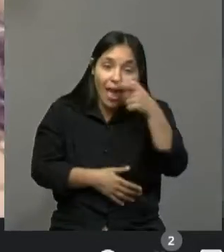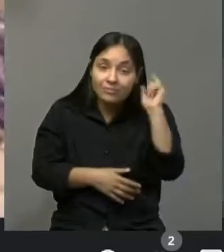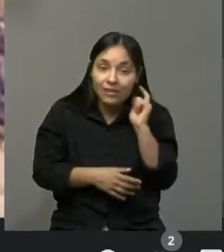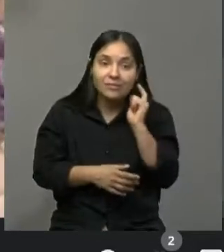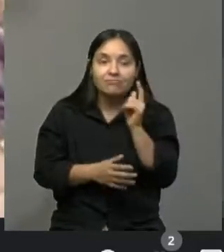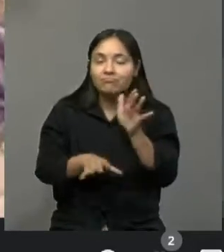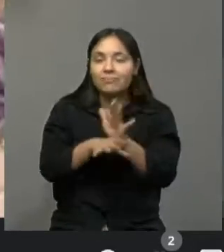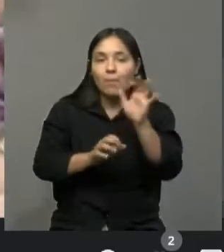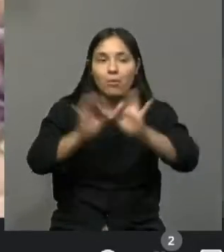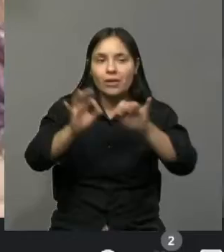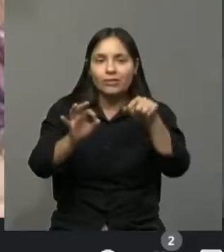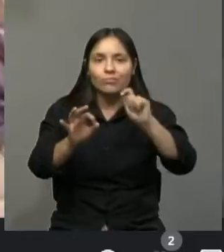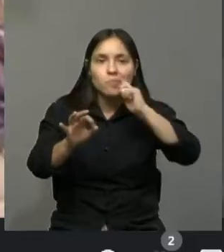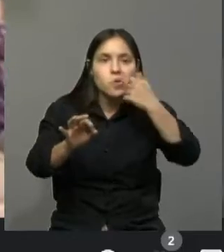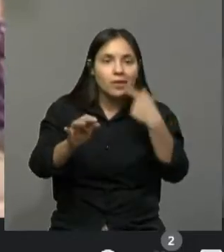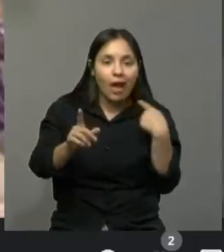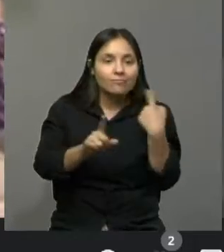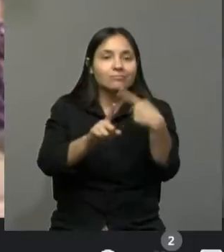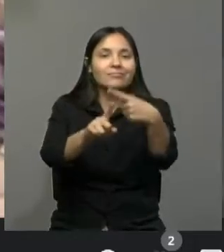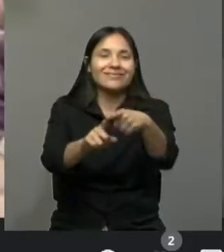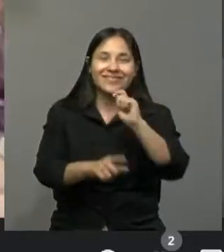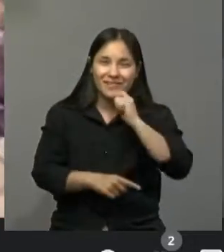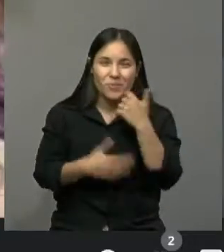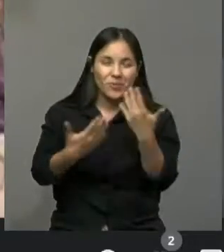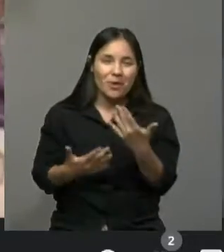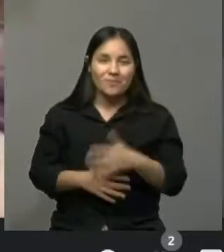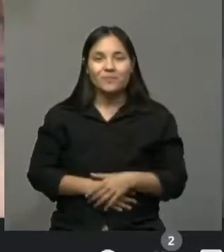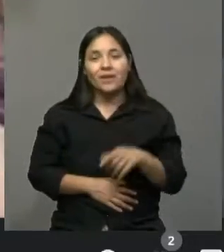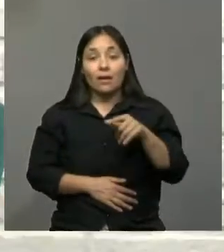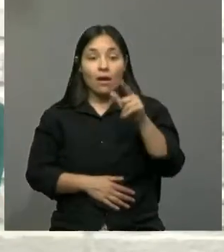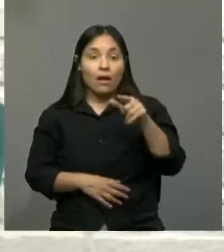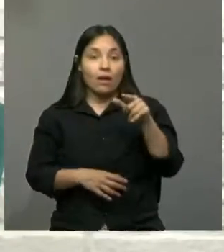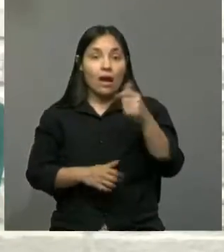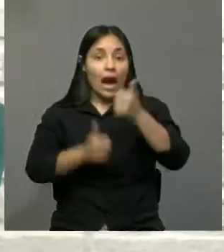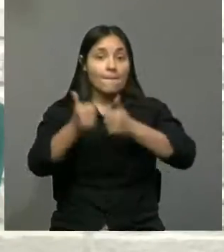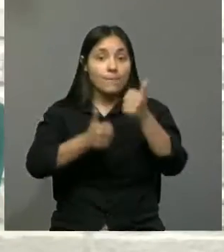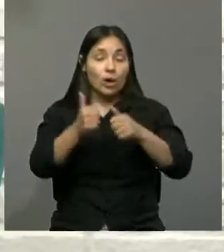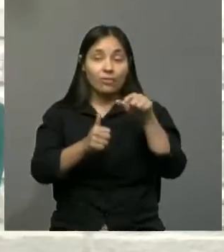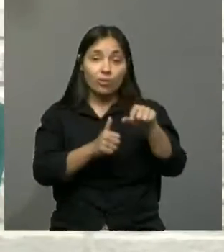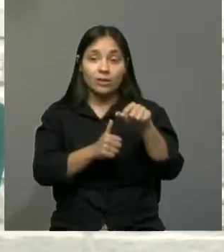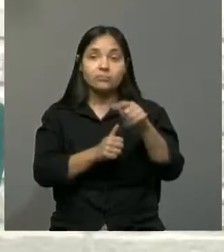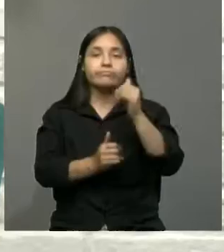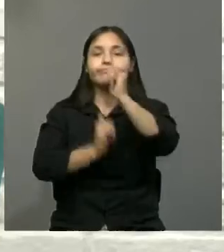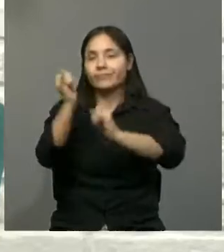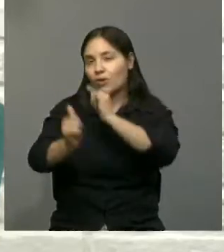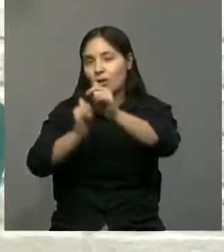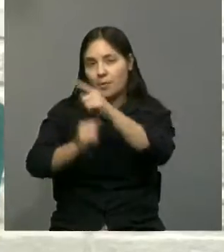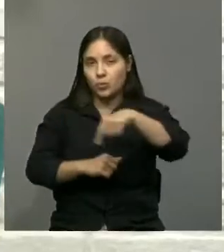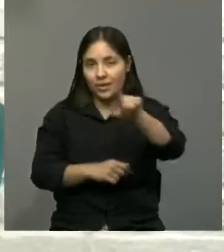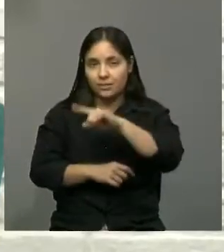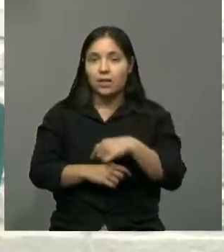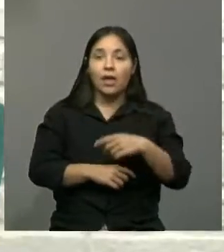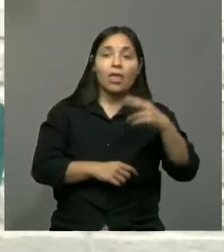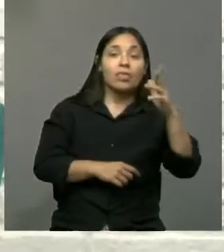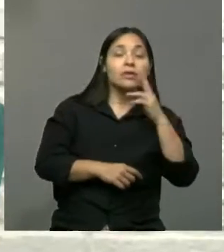sumar a este proyecto tan bonito. Qué bueno. Bueno, este campeonato le contamos a la gente y lo compartimos con ustedes. En